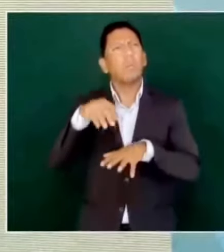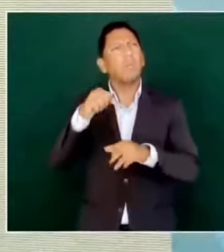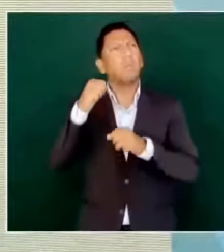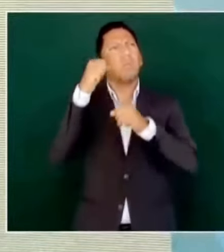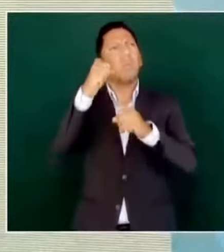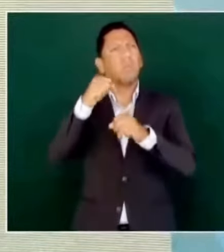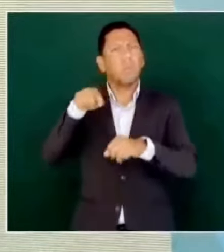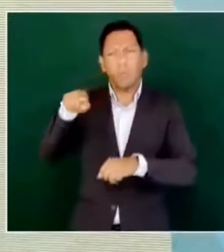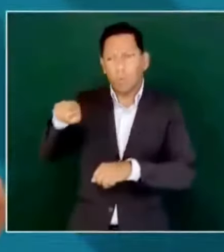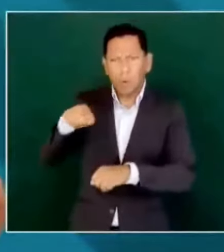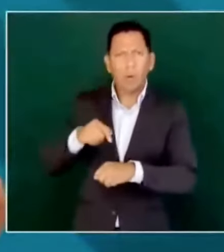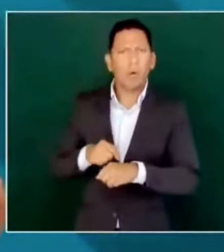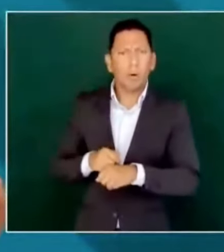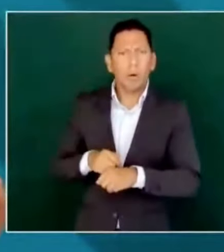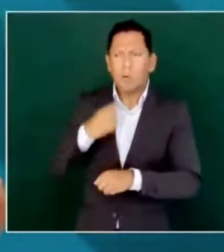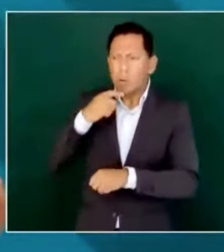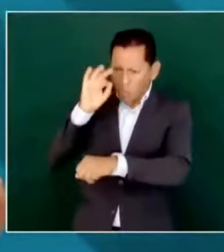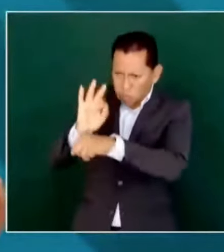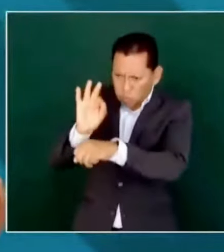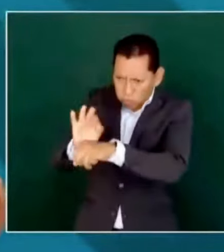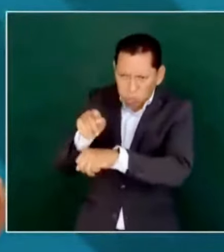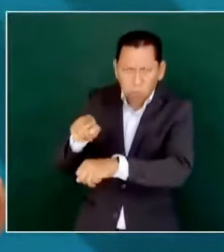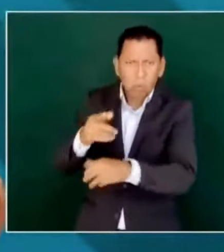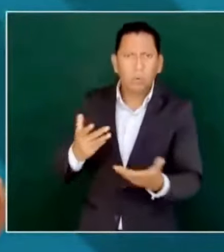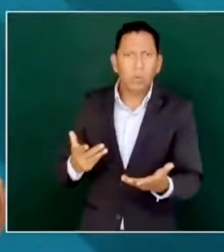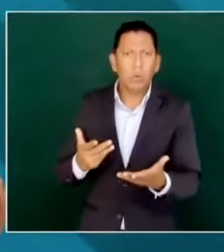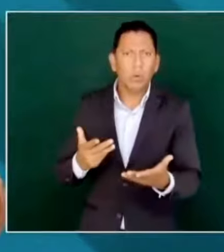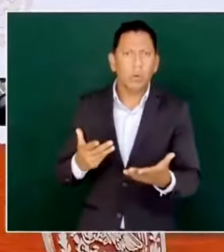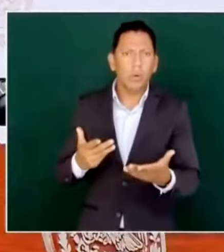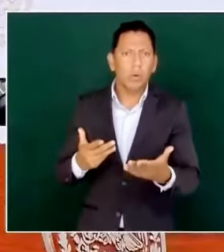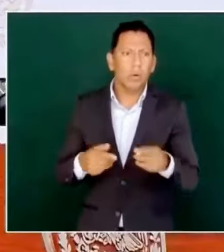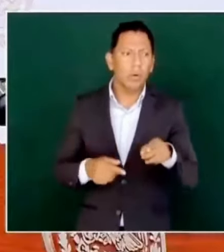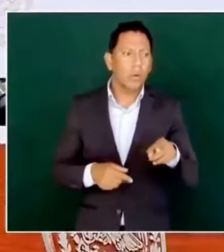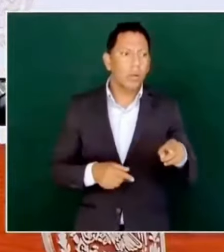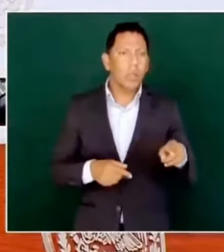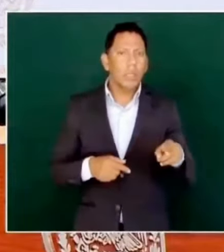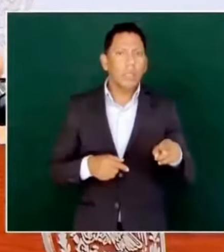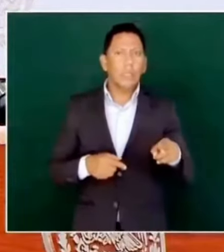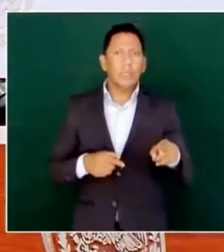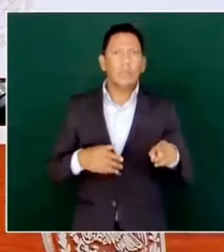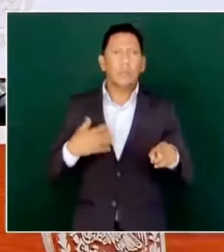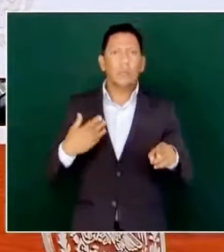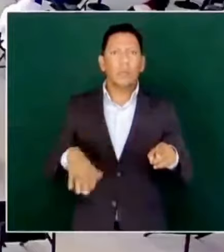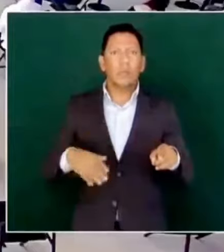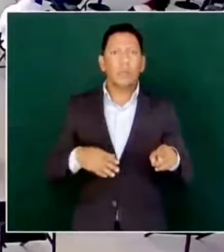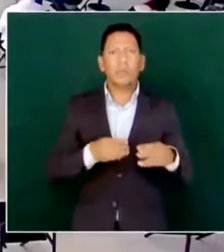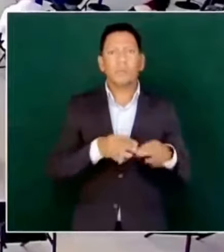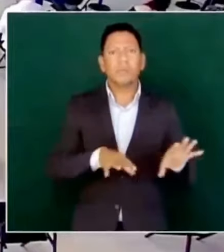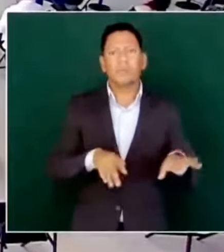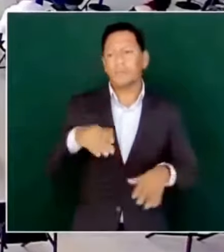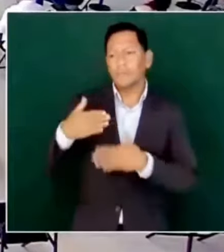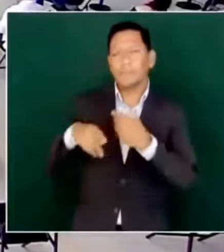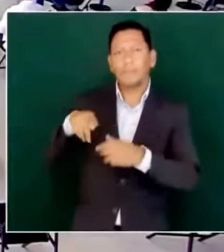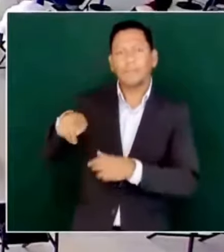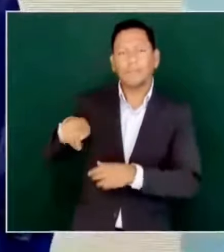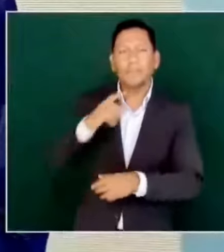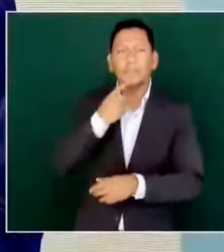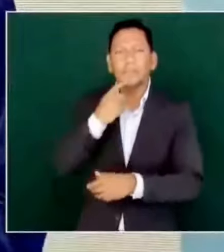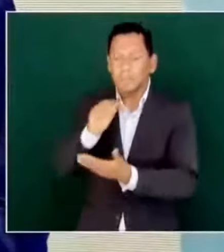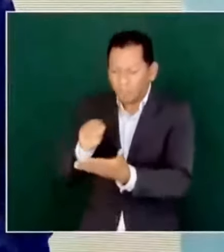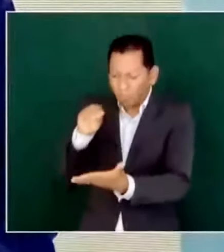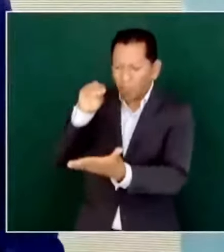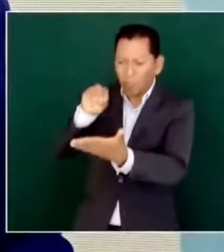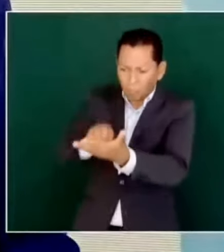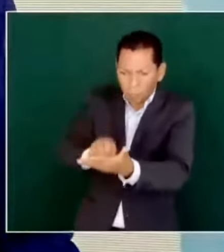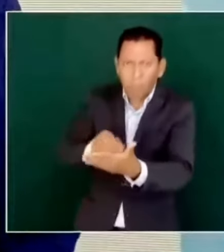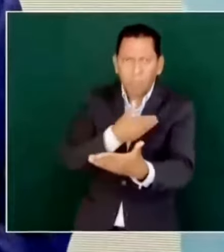aparecían en la boleta, nos roban la elección porque